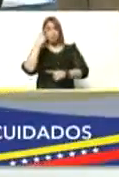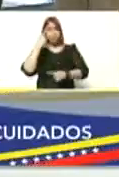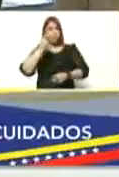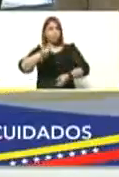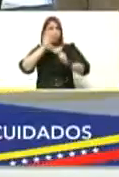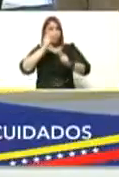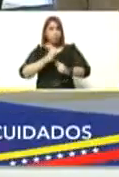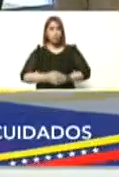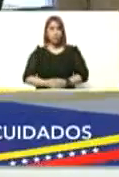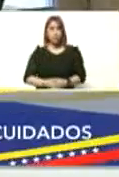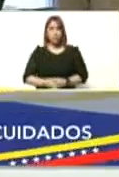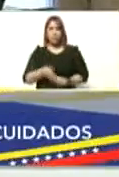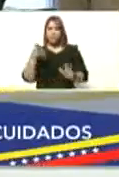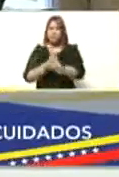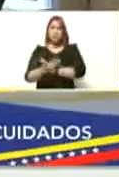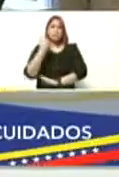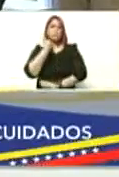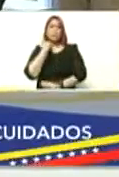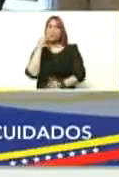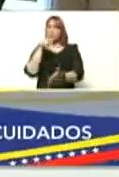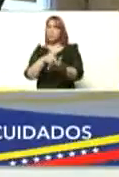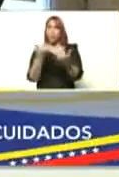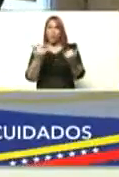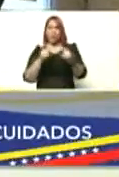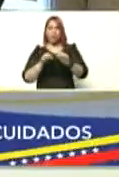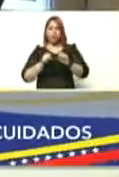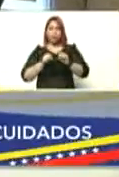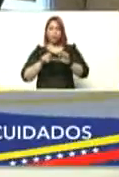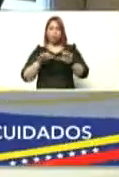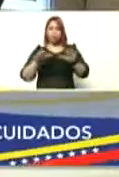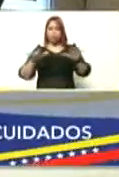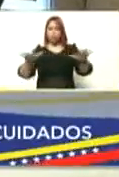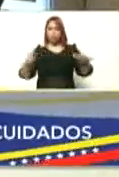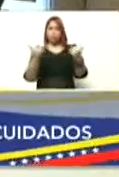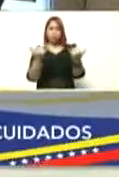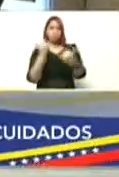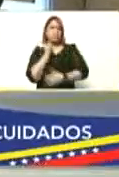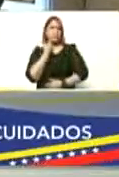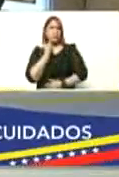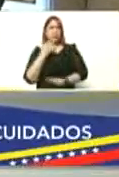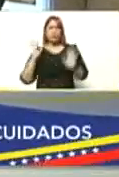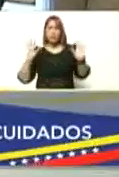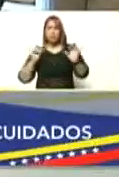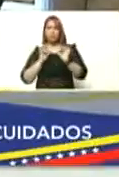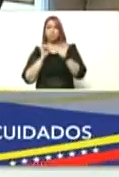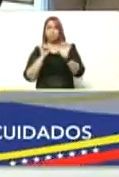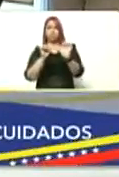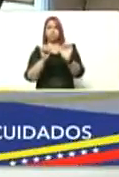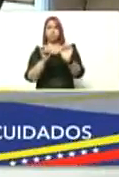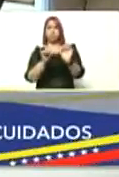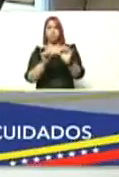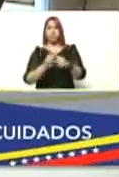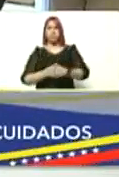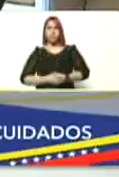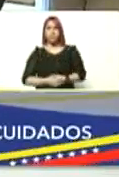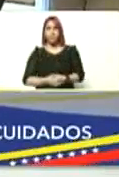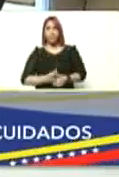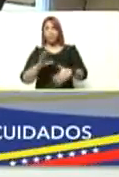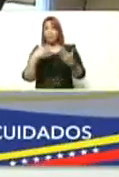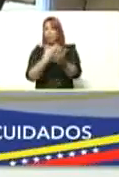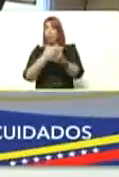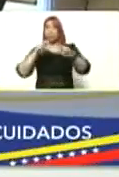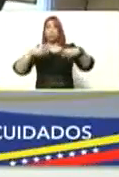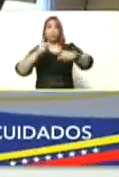esta pandemia llegó y está presente esta pandemia llegó para quedarse hasta nuevo